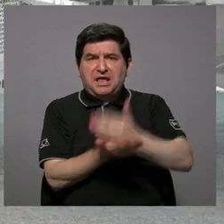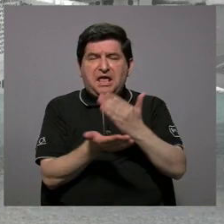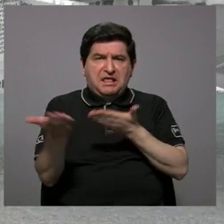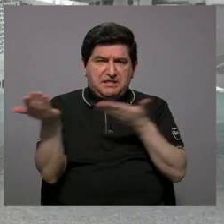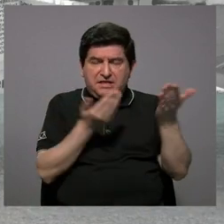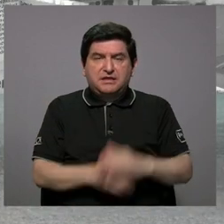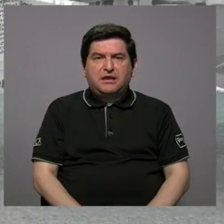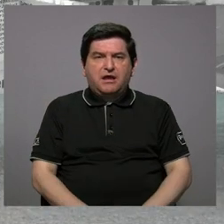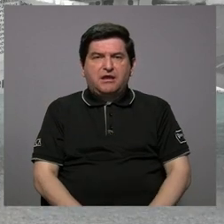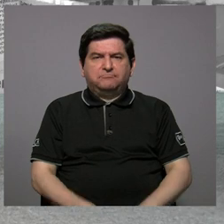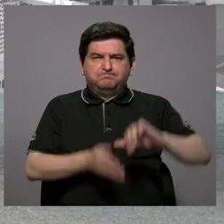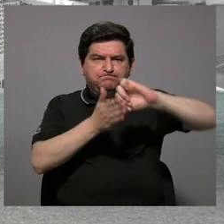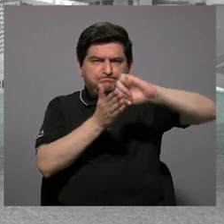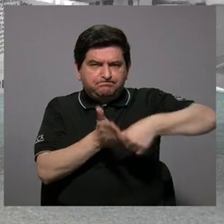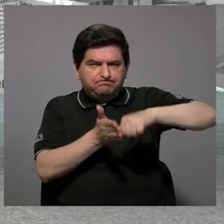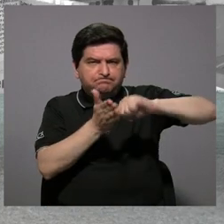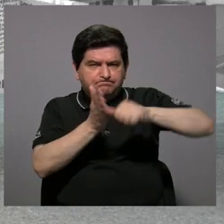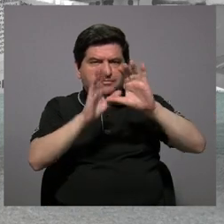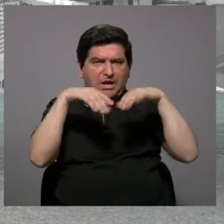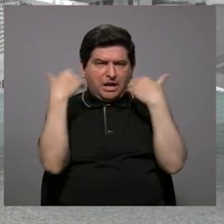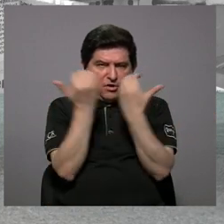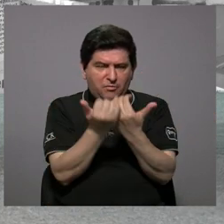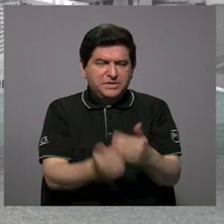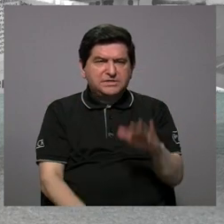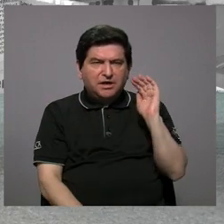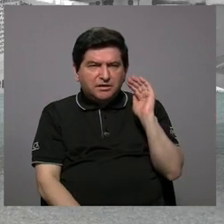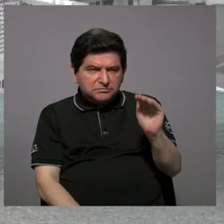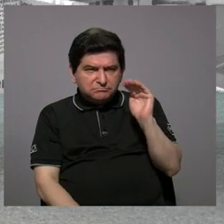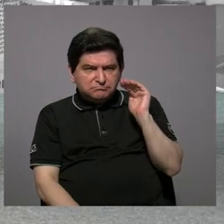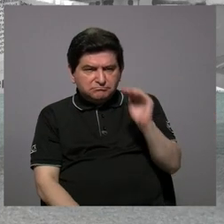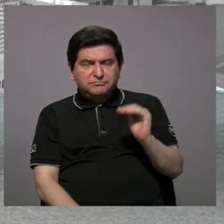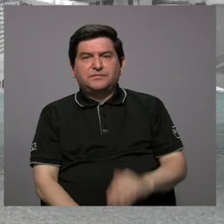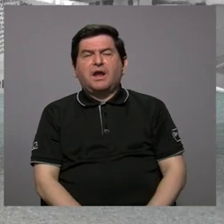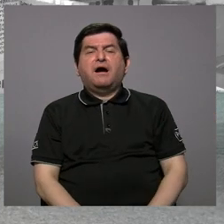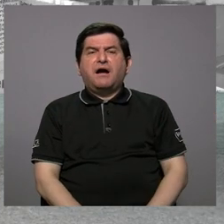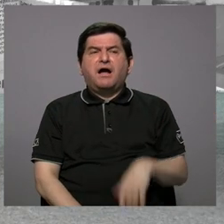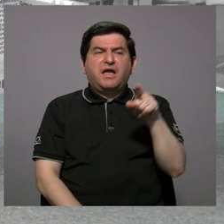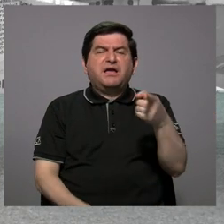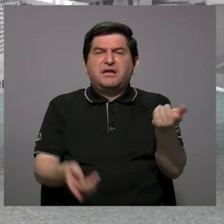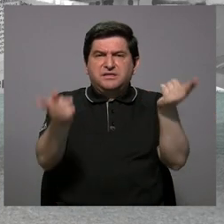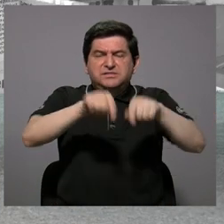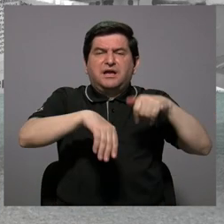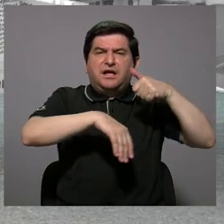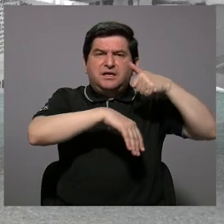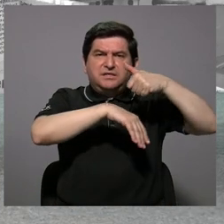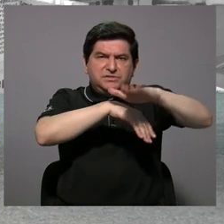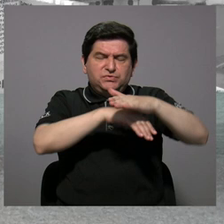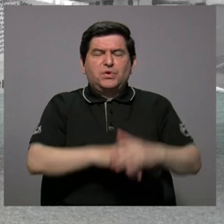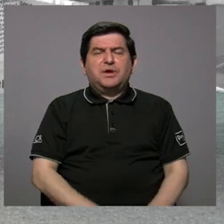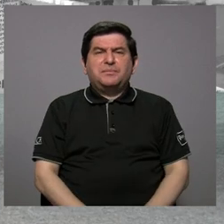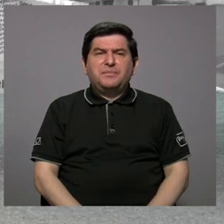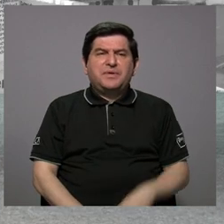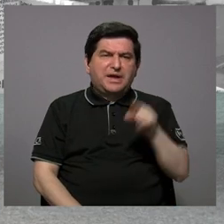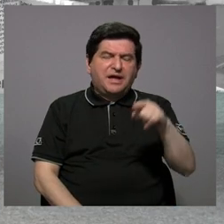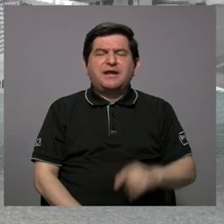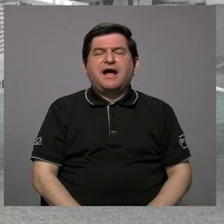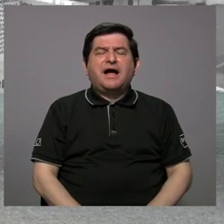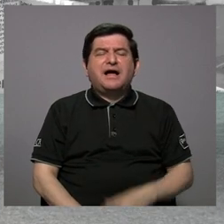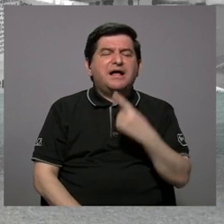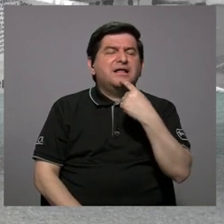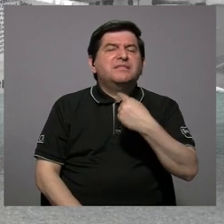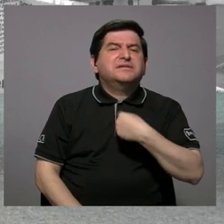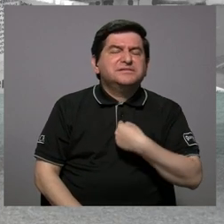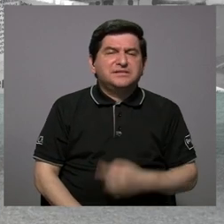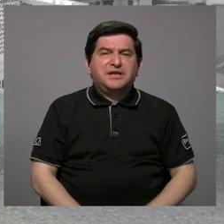comenzamos a insistir, como comité tanto, a mandar y a decir, bueno, comenzaron a mandarnos las horas en que se iba y que